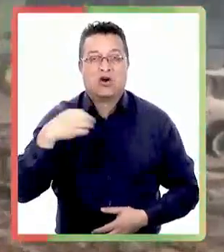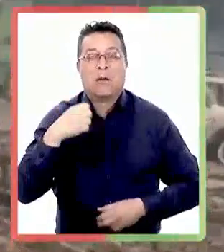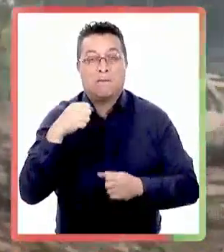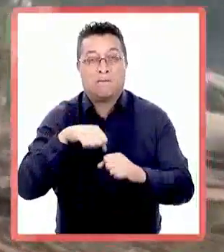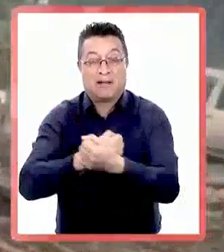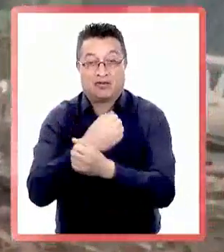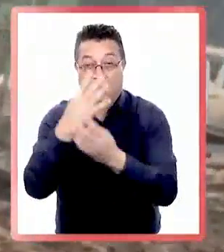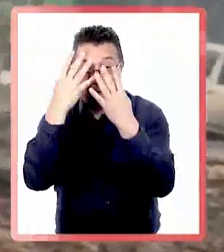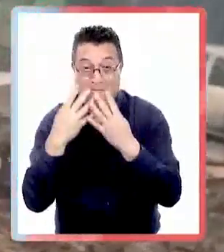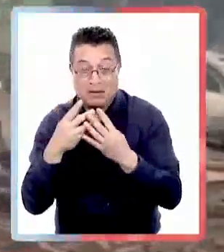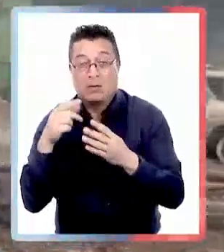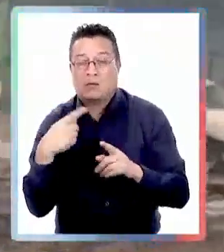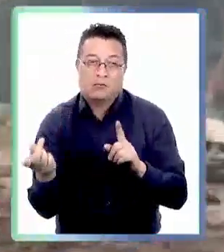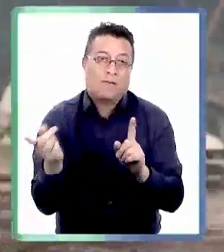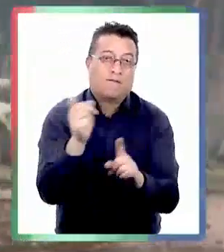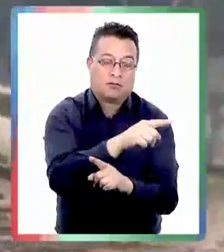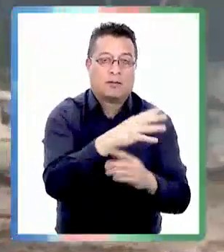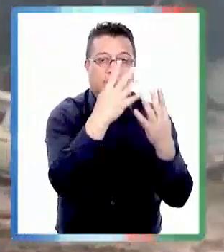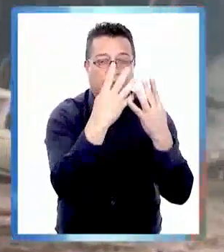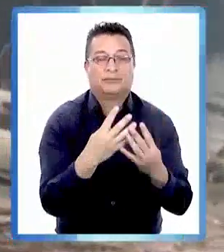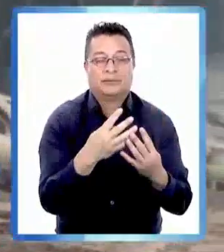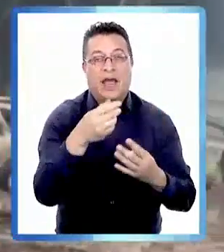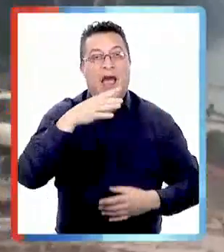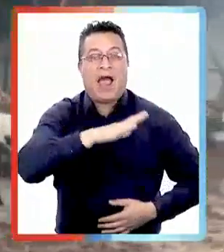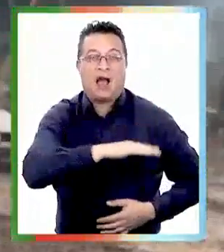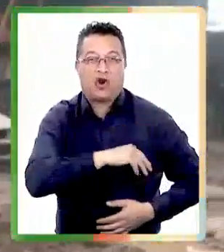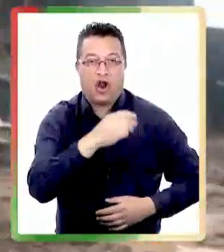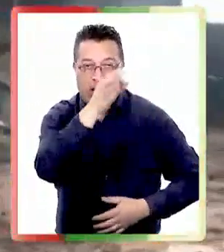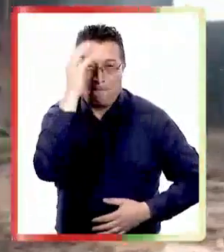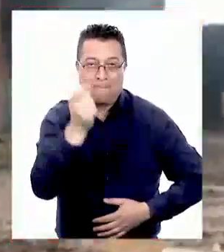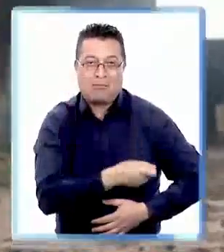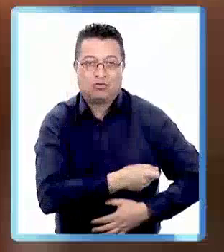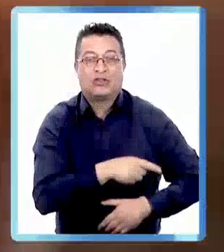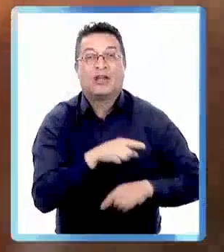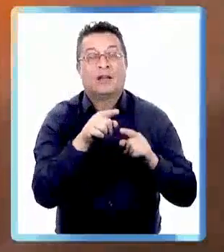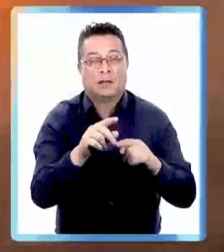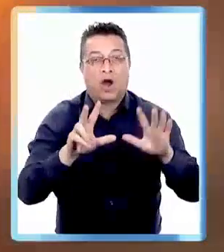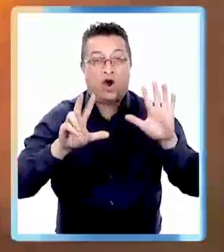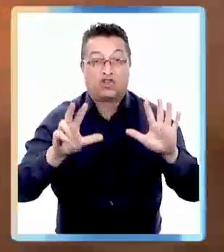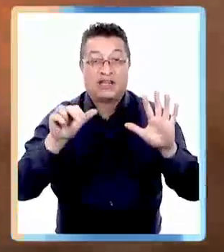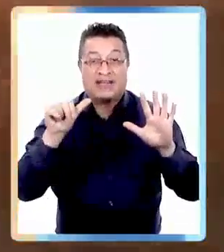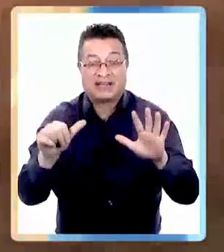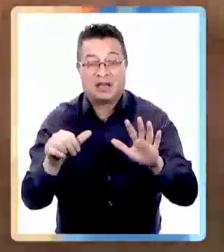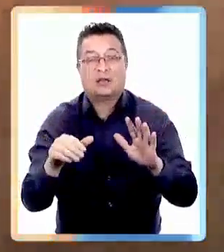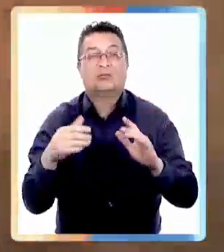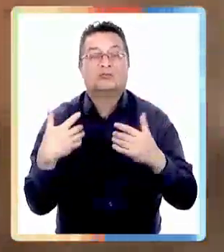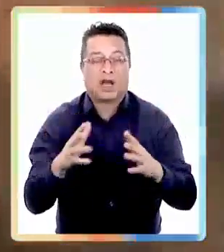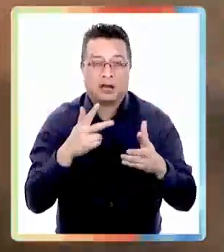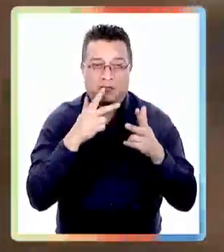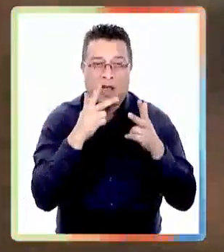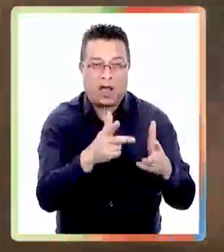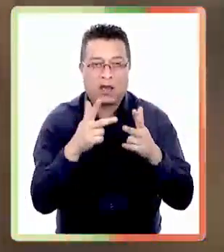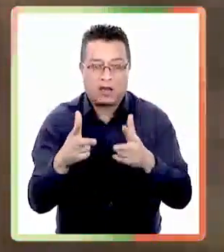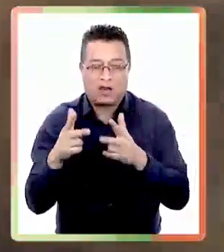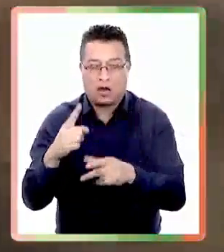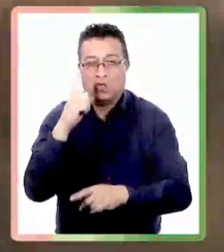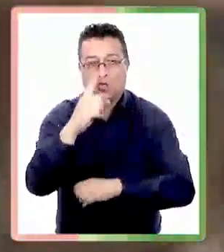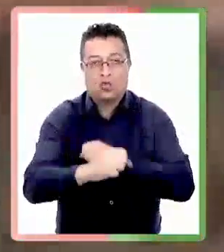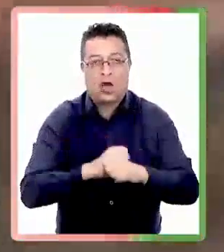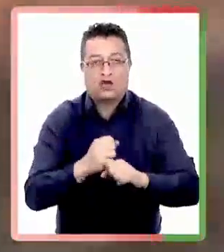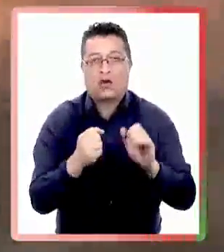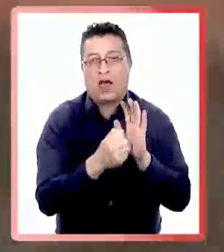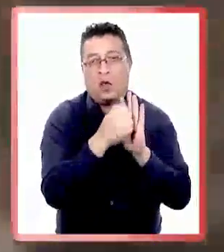el regreso de presos mapuche a la cárcel de Angol con esta acción violenta se elevó a 86 el número de